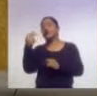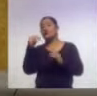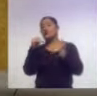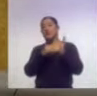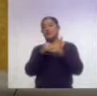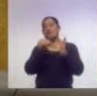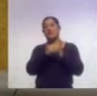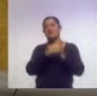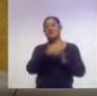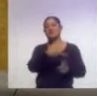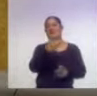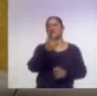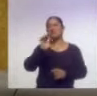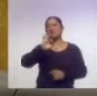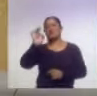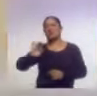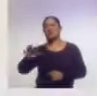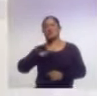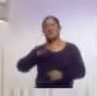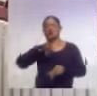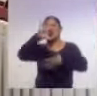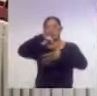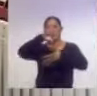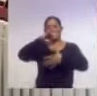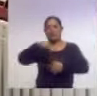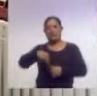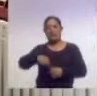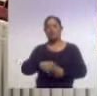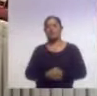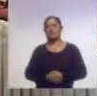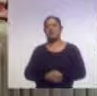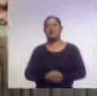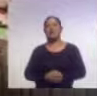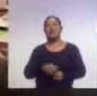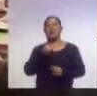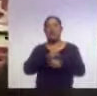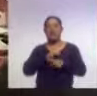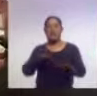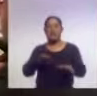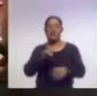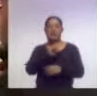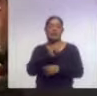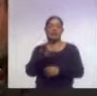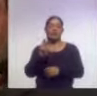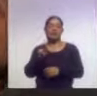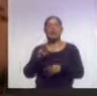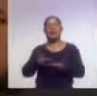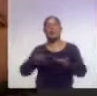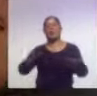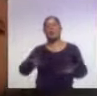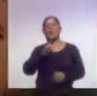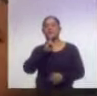nacimientos totales ocurren en América Latina. Con información de Belén Rodríguez, Ahora Noticias.